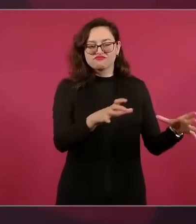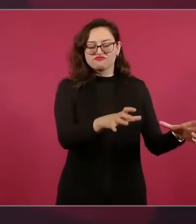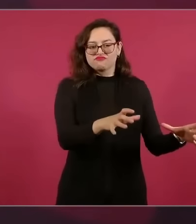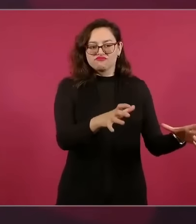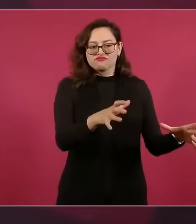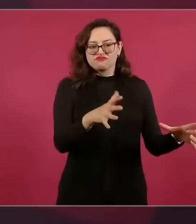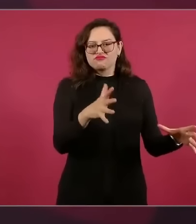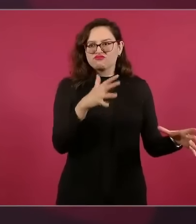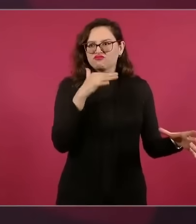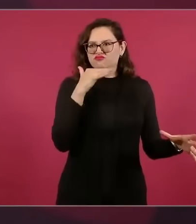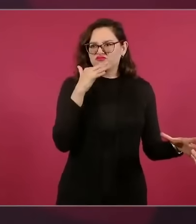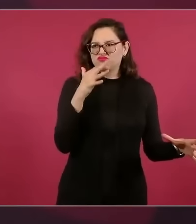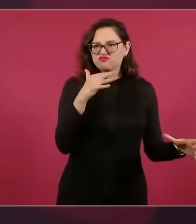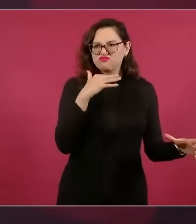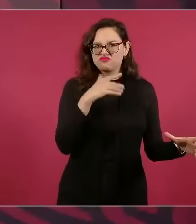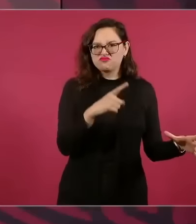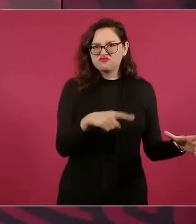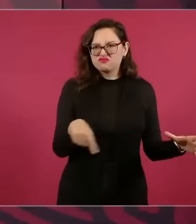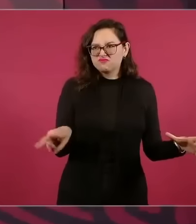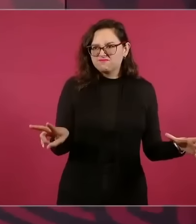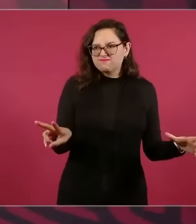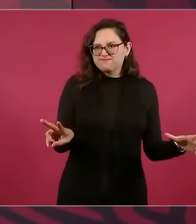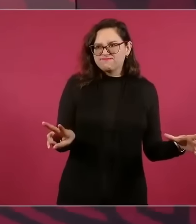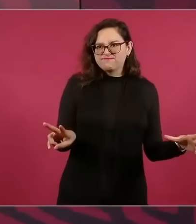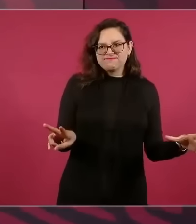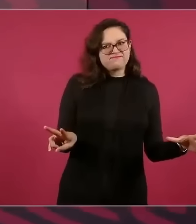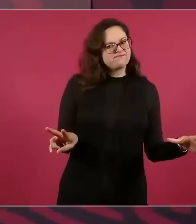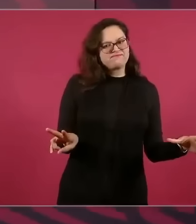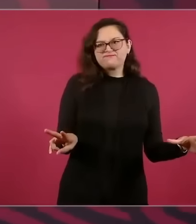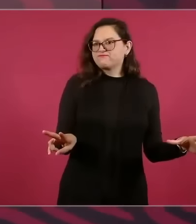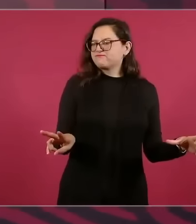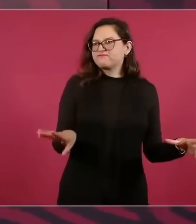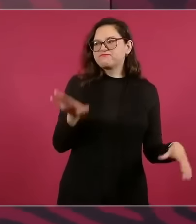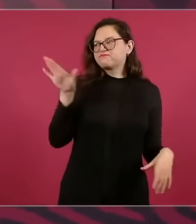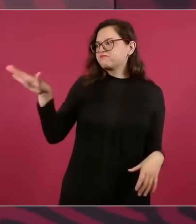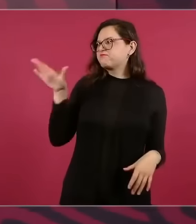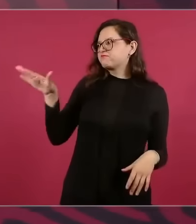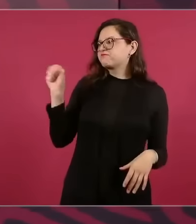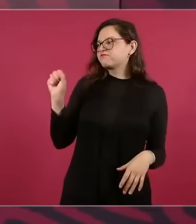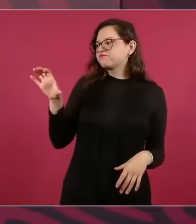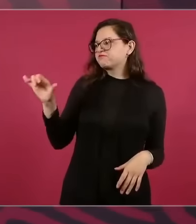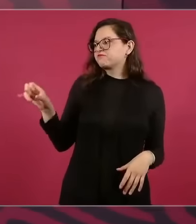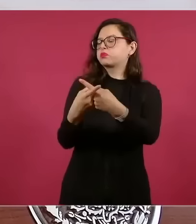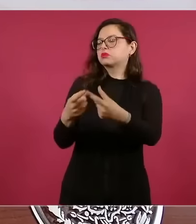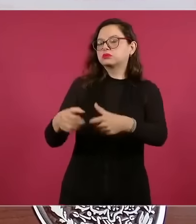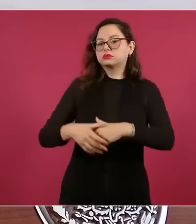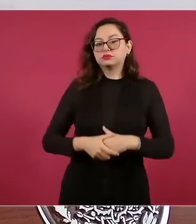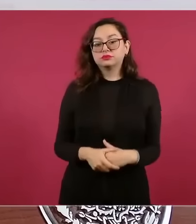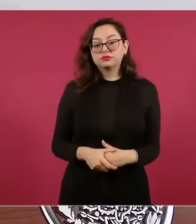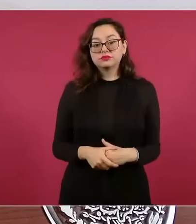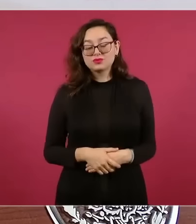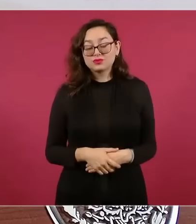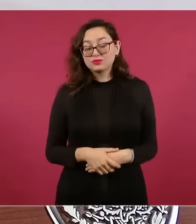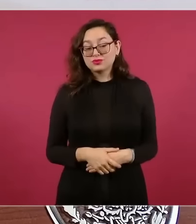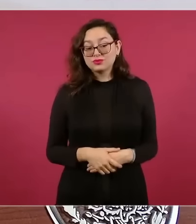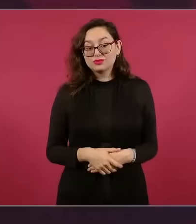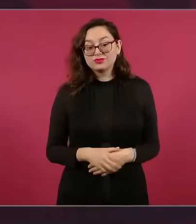presentan a la Corte un recurso de inconstitucionalidad. Y, ¿saben?